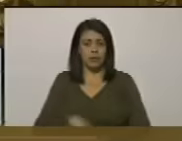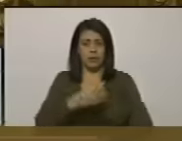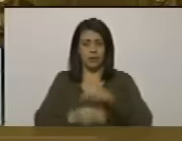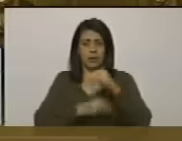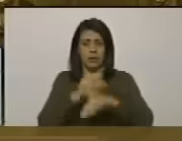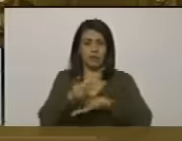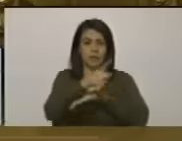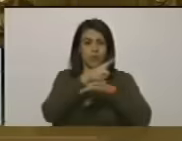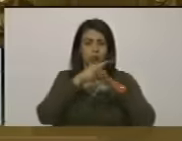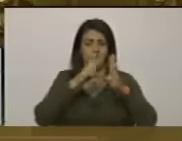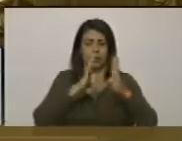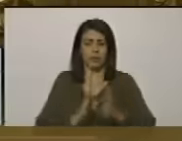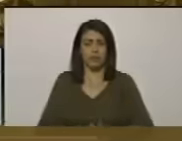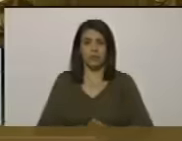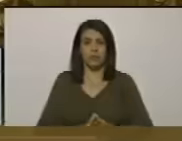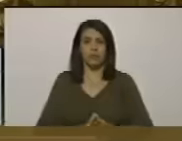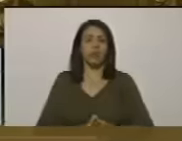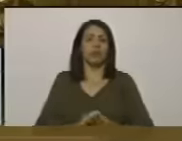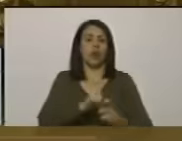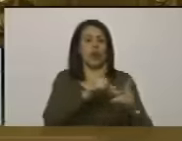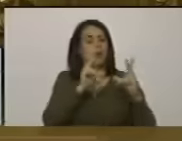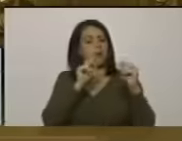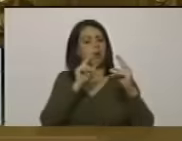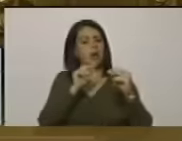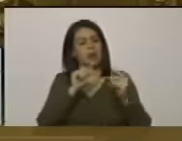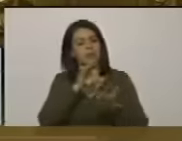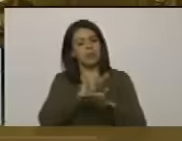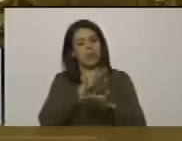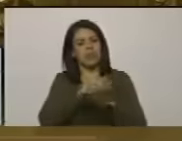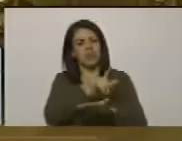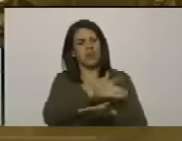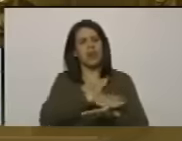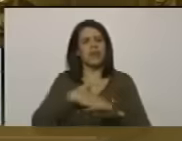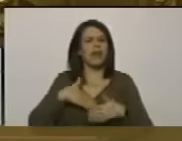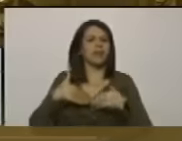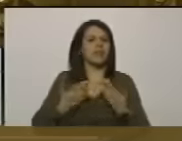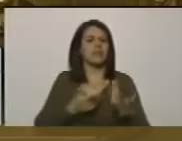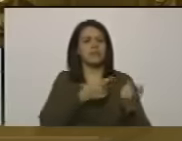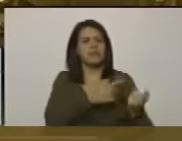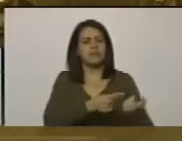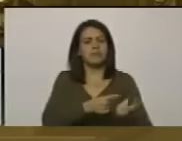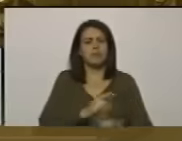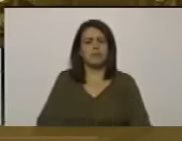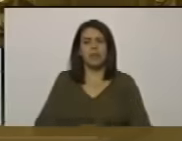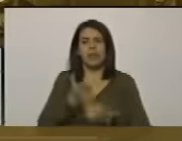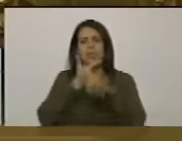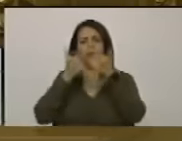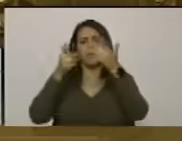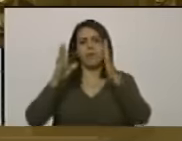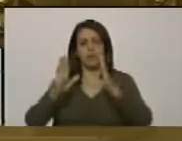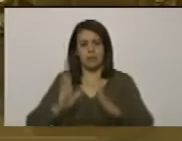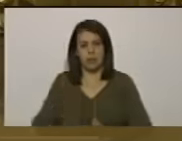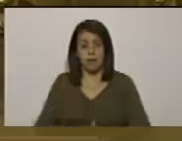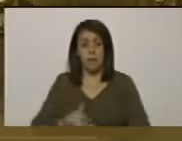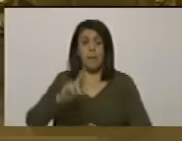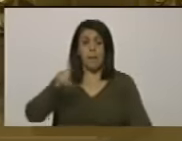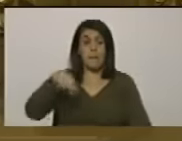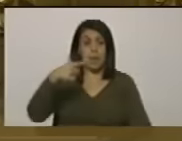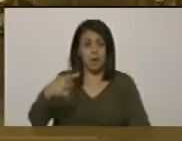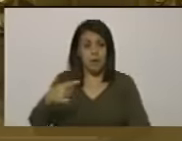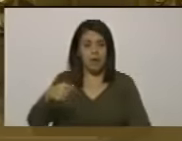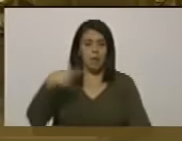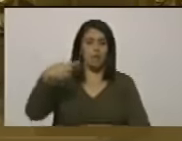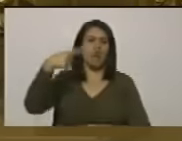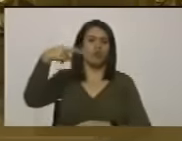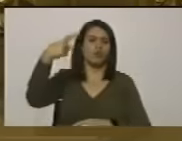el gobierno con polarizar con ellos que es lo que pretenden dejarlos en libertad que mañana o pasado